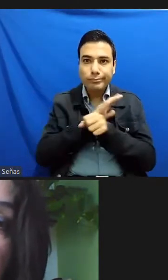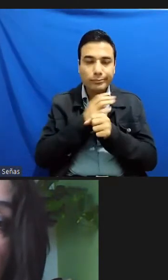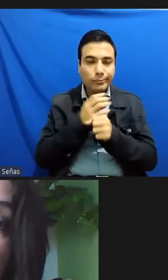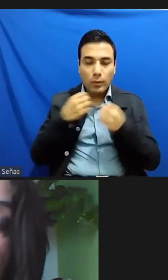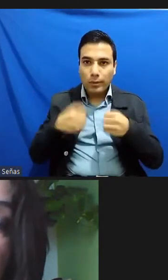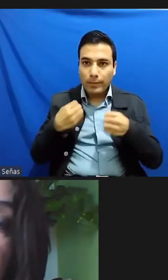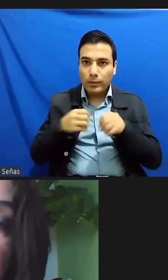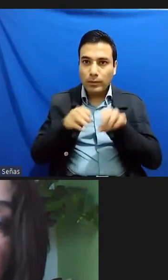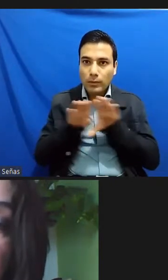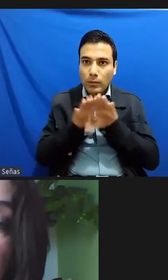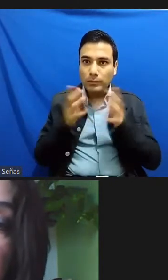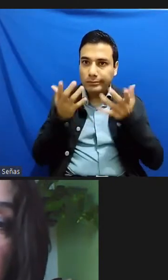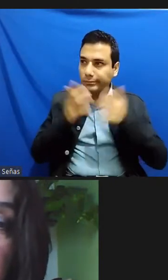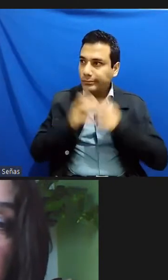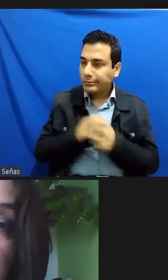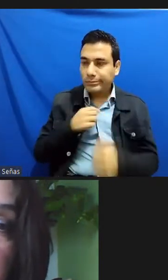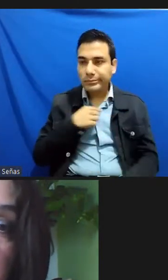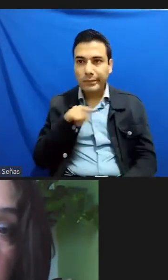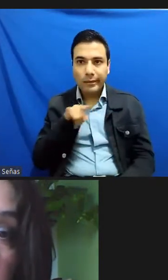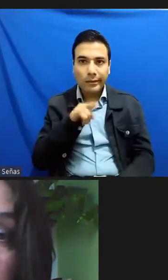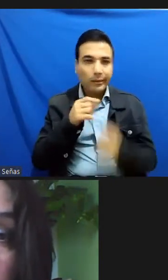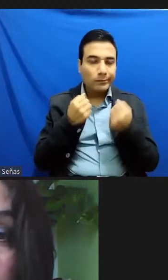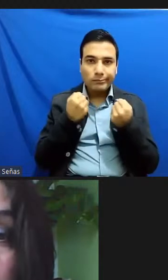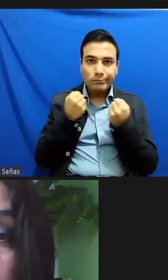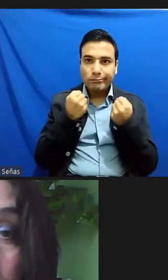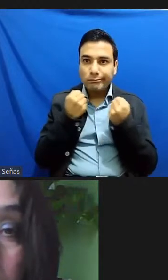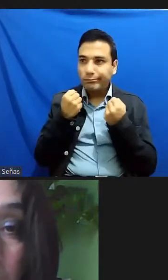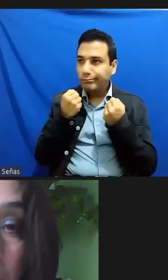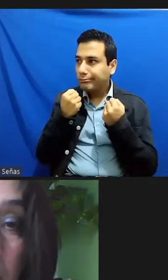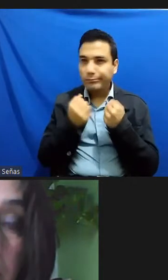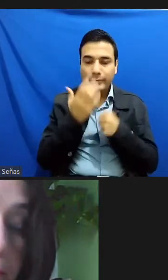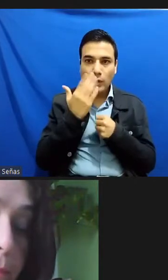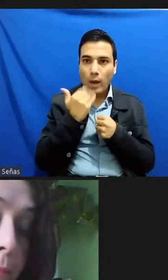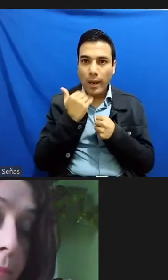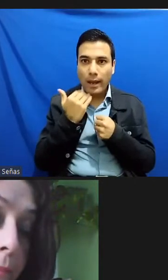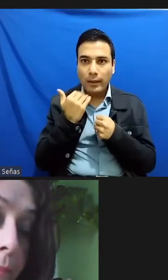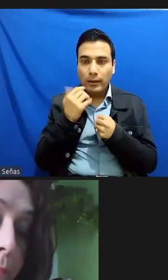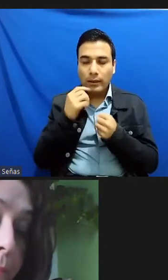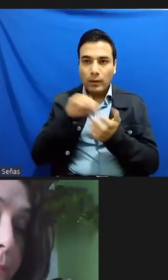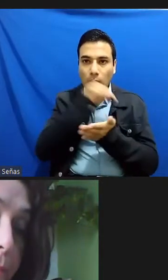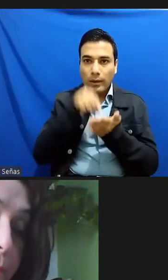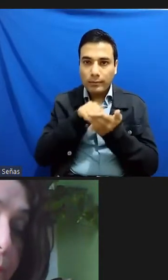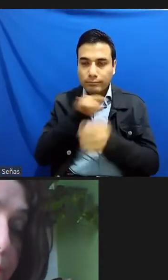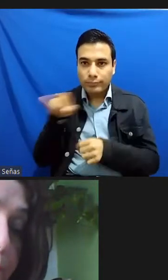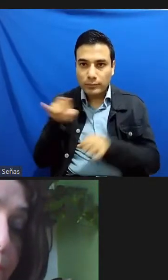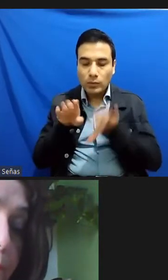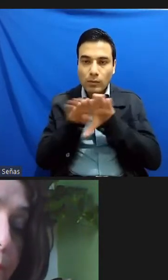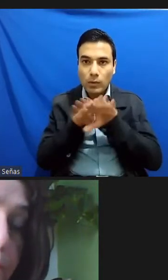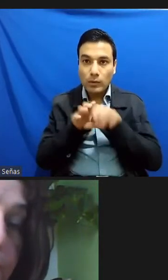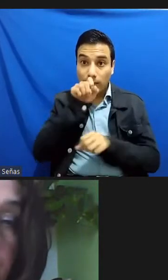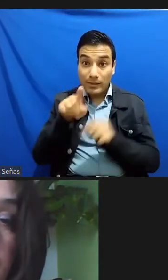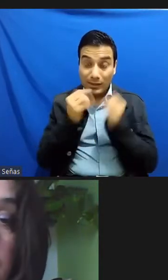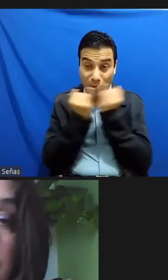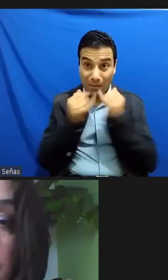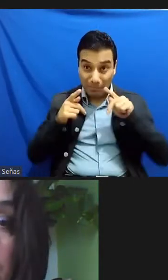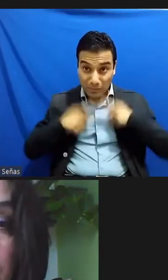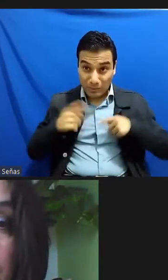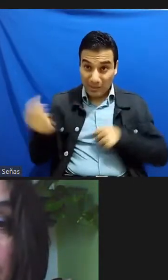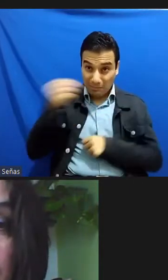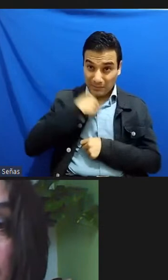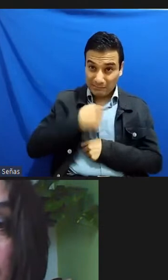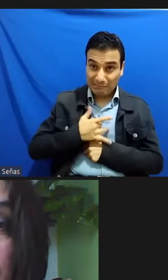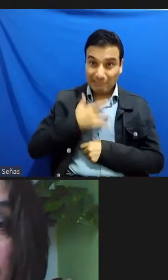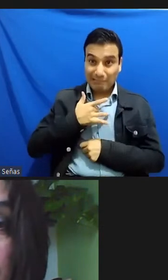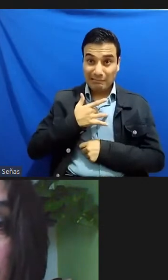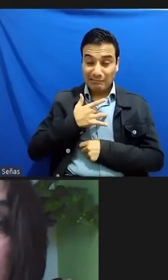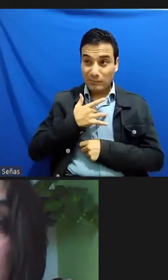más allá de estacionarme o no estacionarme no encuentro ni siquiera un espacio empático alrededor ¿no? ni de la policía